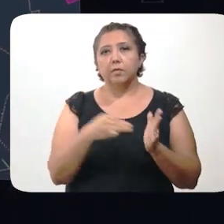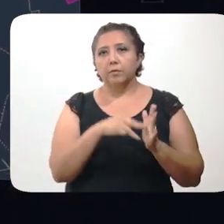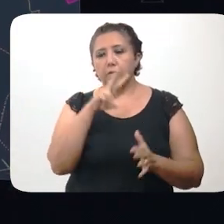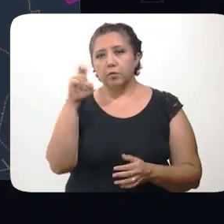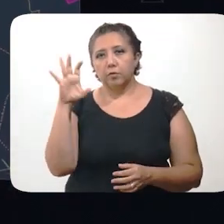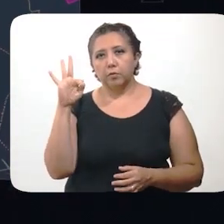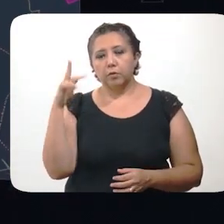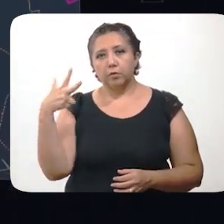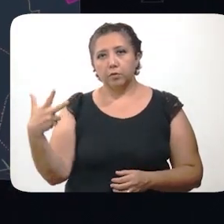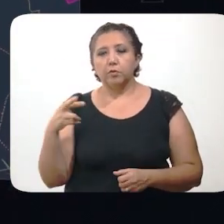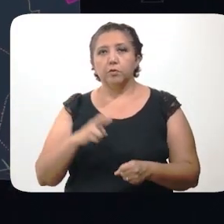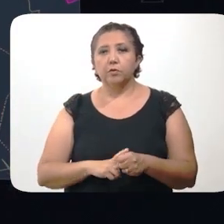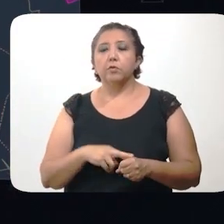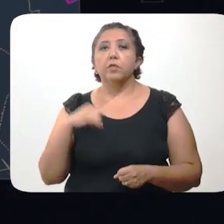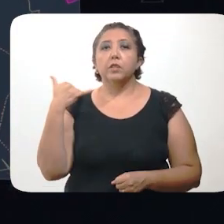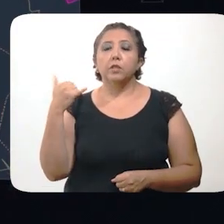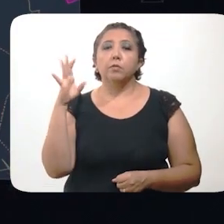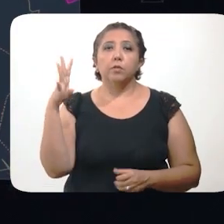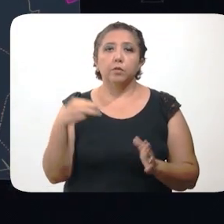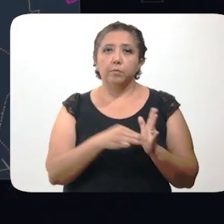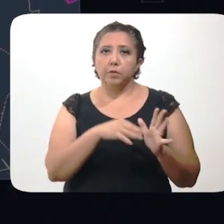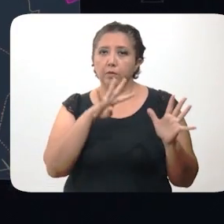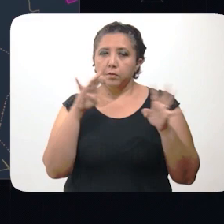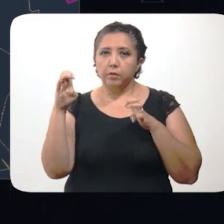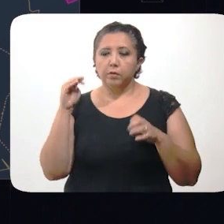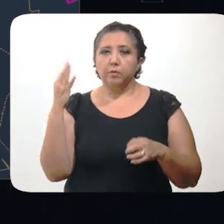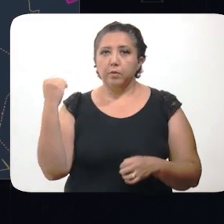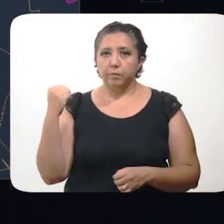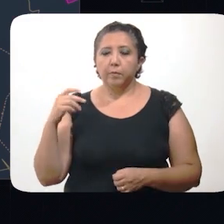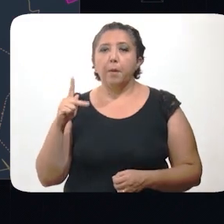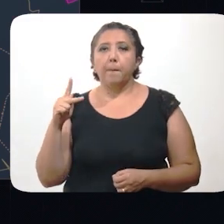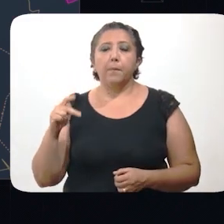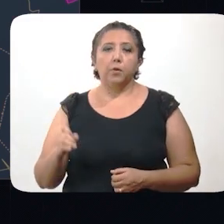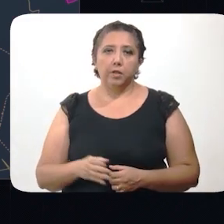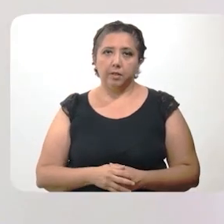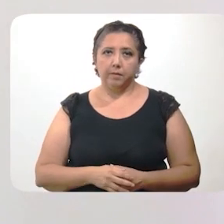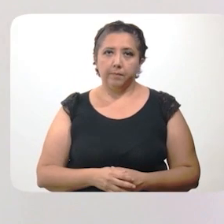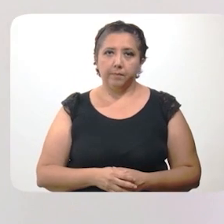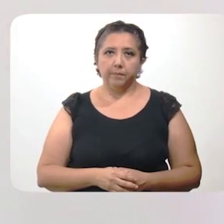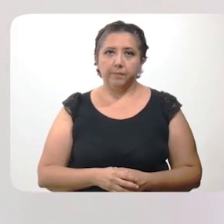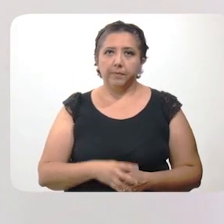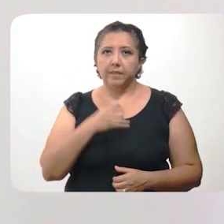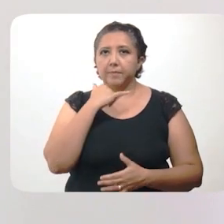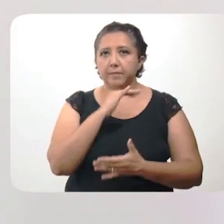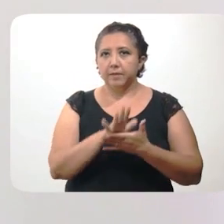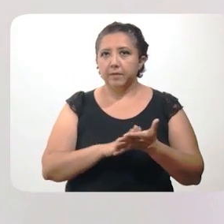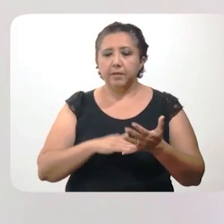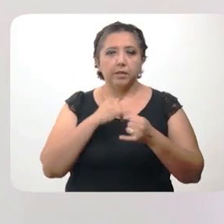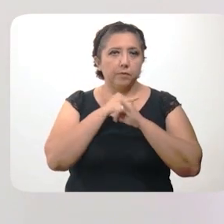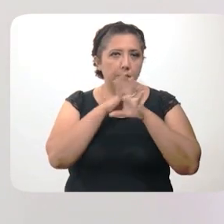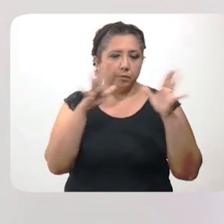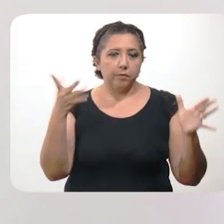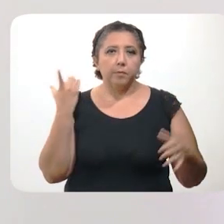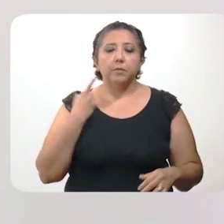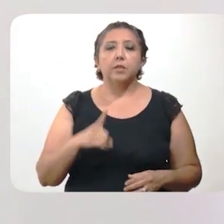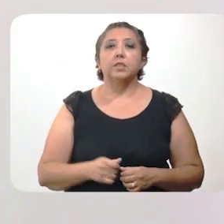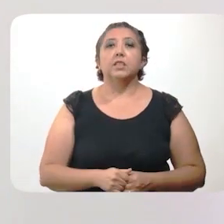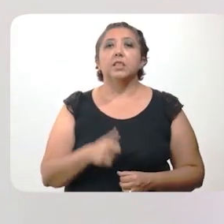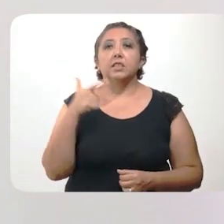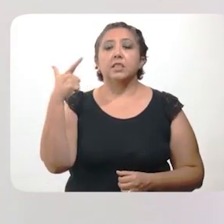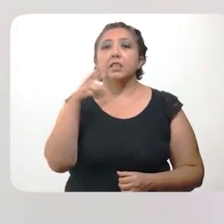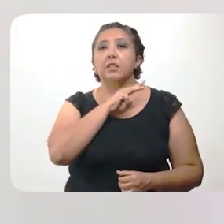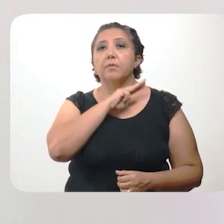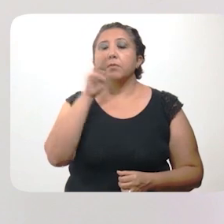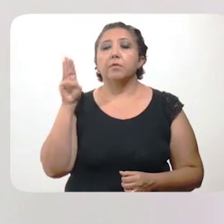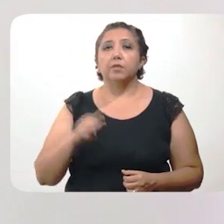,248 en la zona sur y 4,999 en la zona poniente. Lamentablemente en este parte médico informamos de